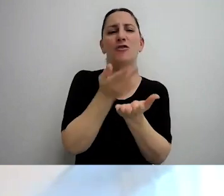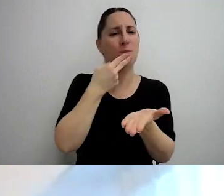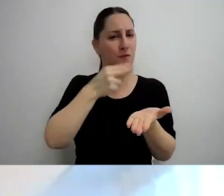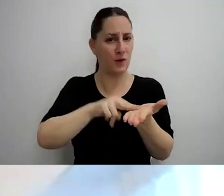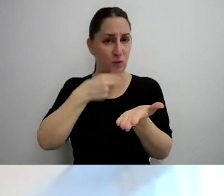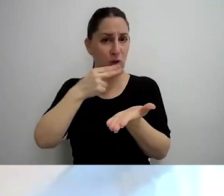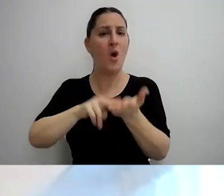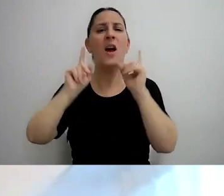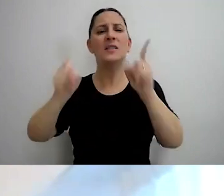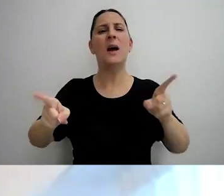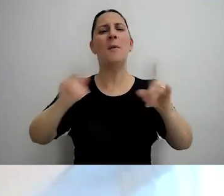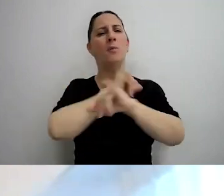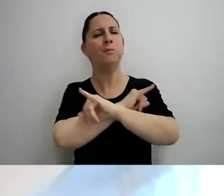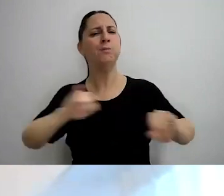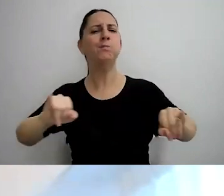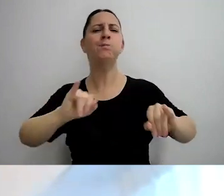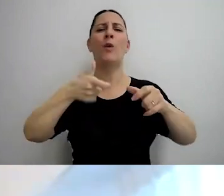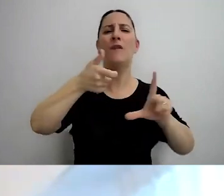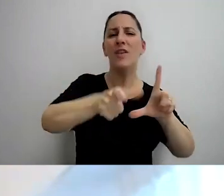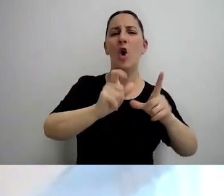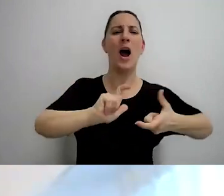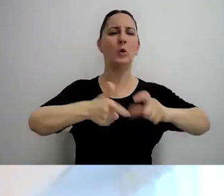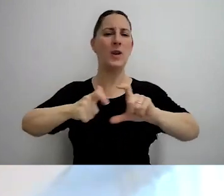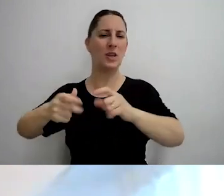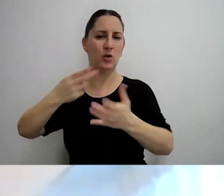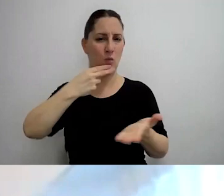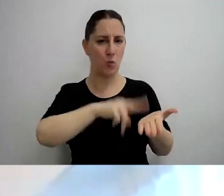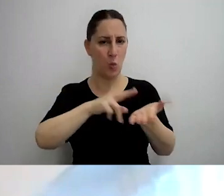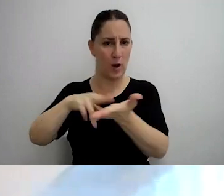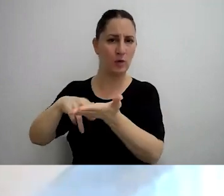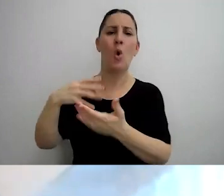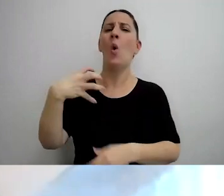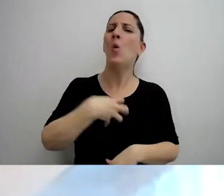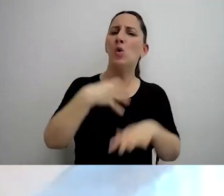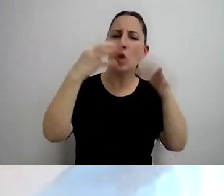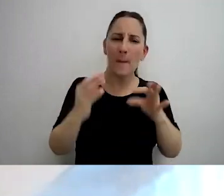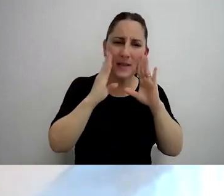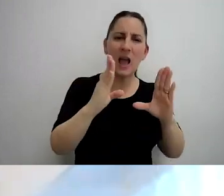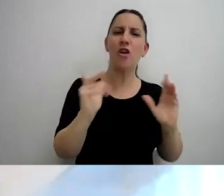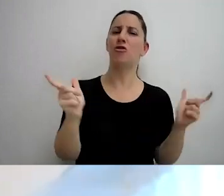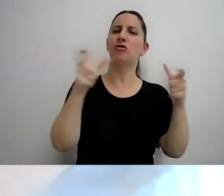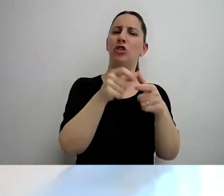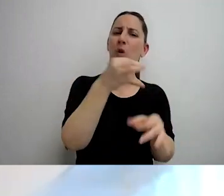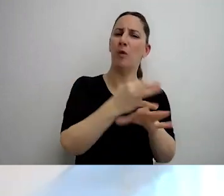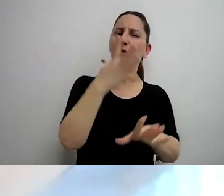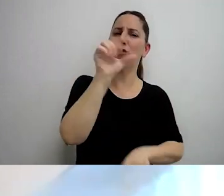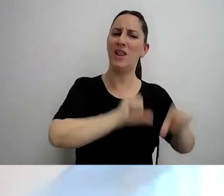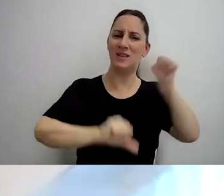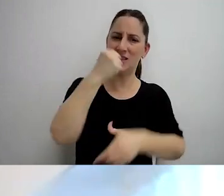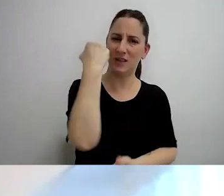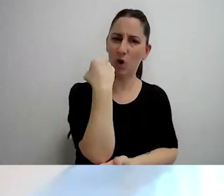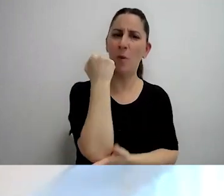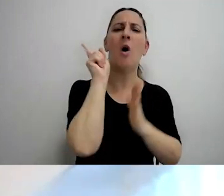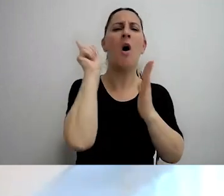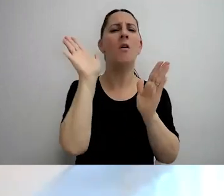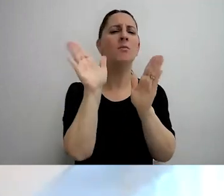además de la publicación de videos de actualización impositiva, disertante del curso de especialización en consejo profesional en ciencias económicas, autora